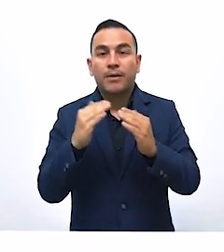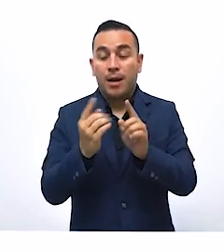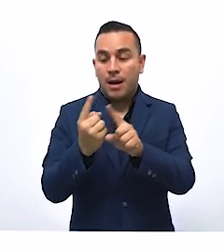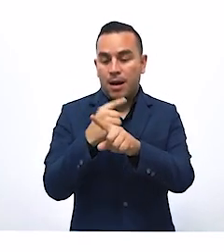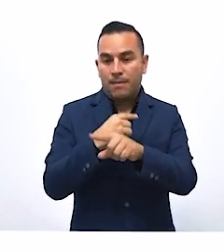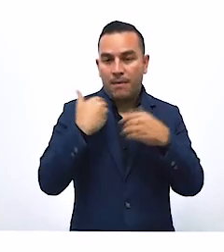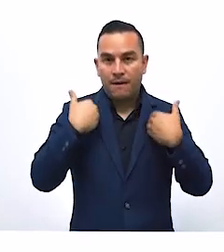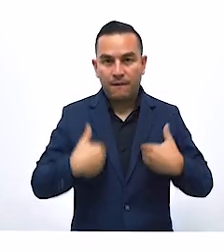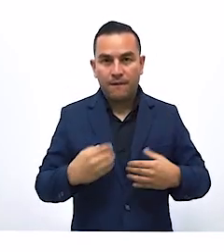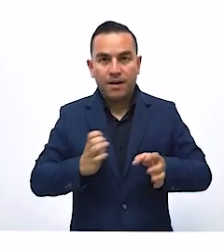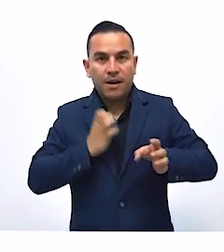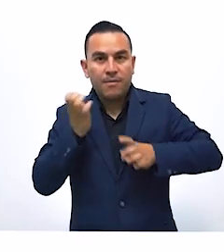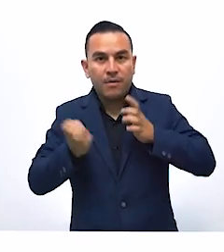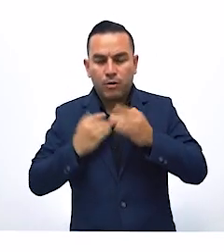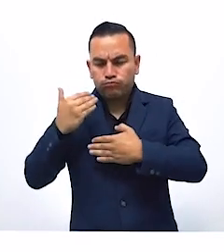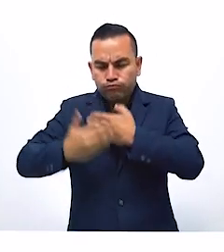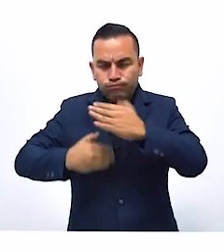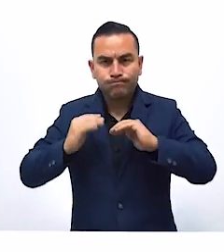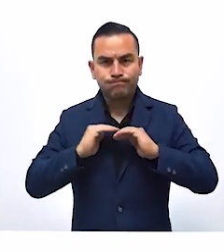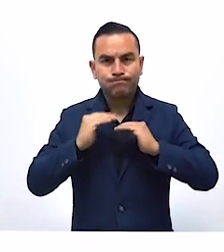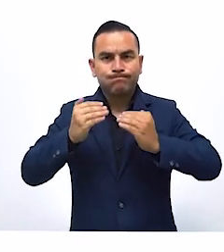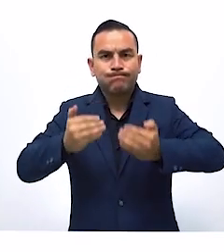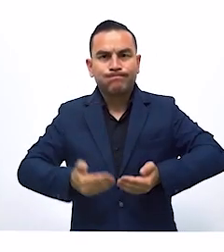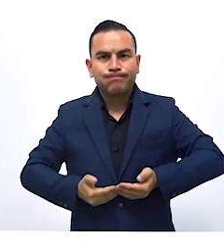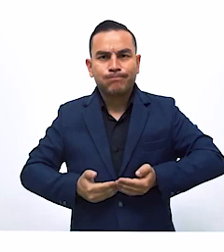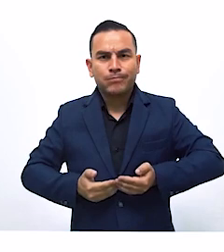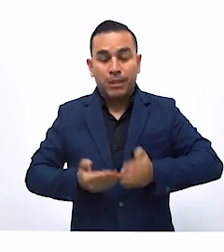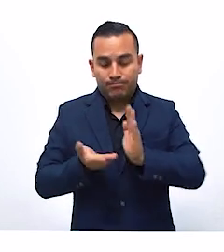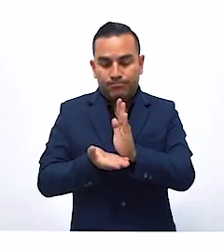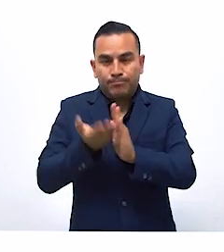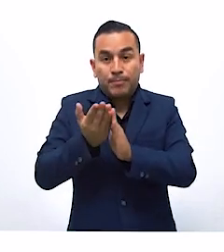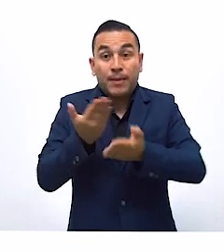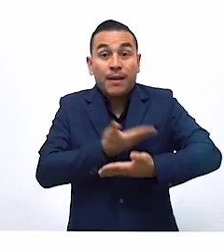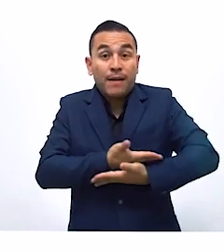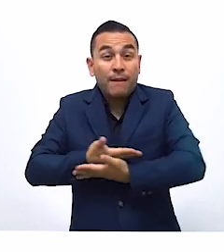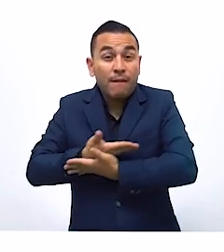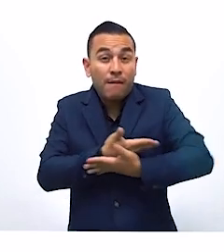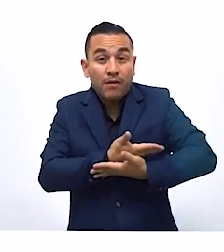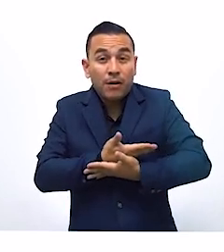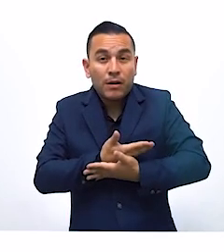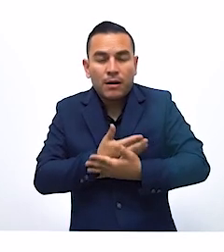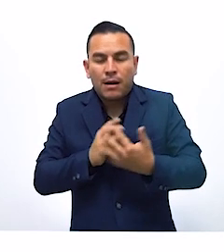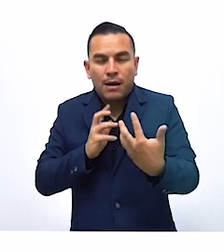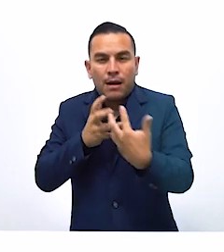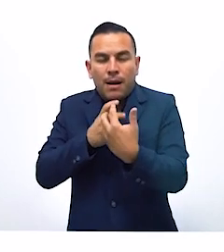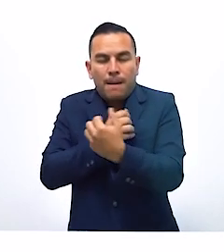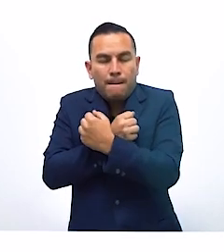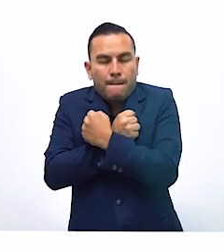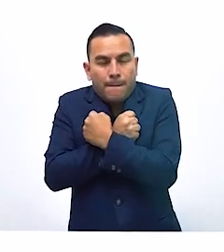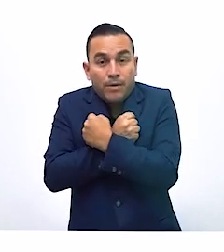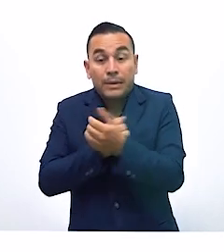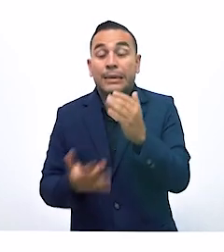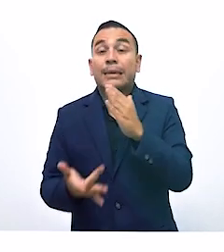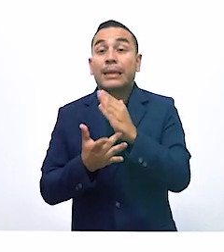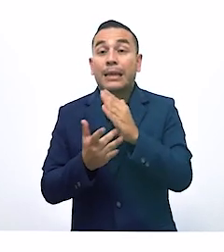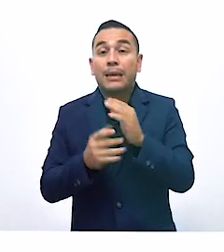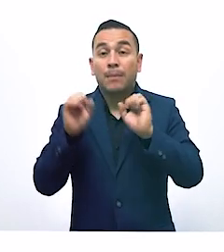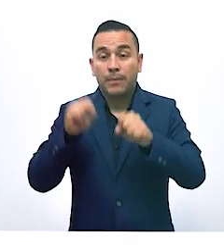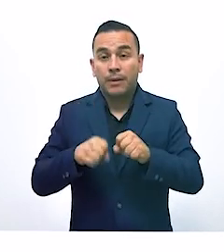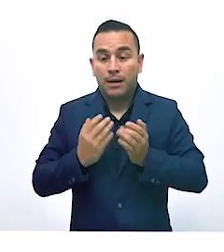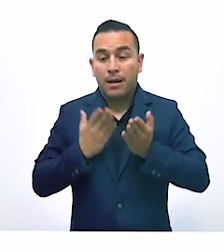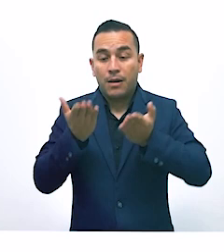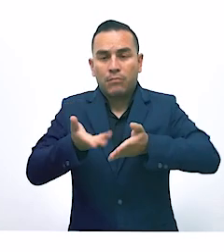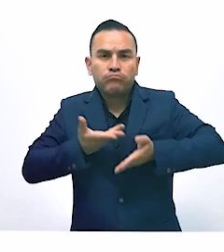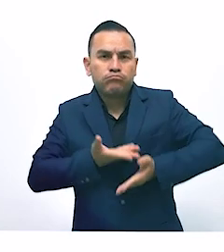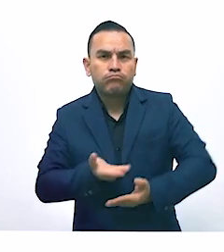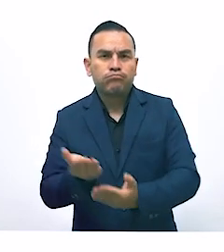cambios físicos y emocionales durante el embarazo. El crecimiento del bebé, vínculos afectivos, técnicas reconfortantes para el trabajo de parto,